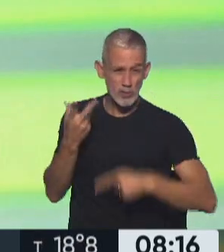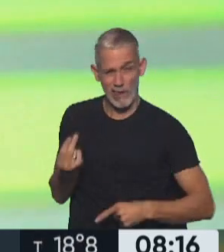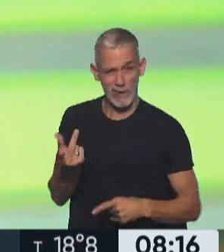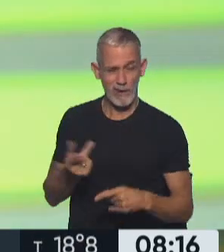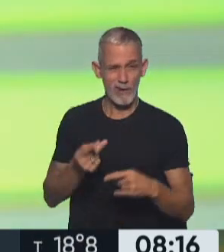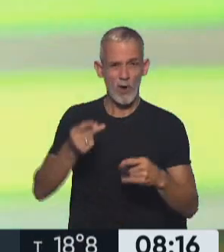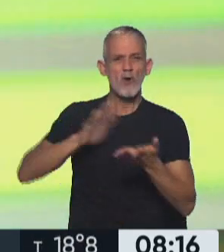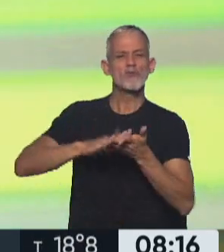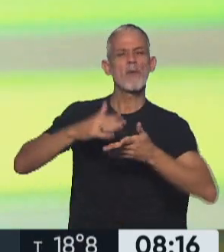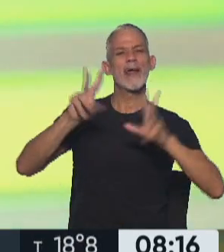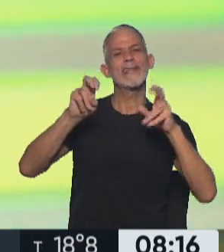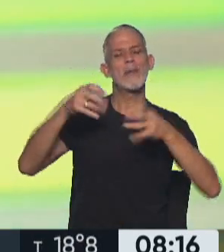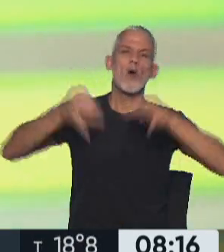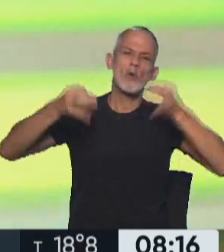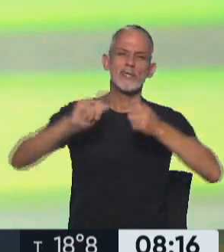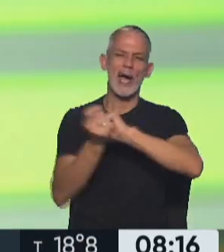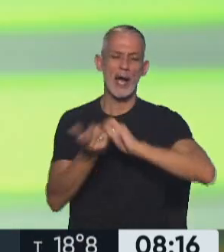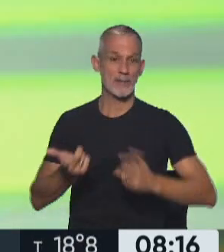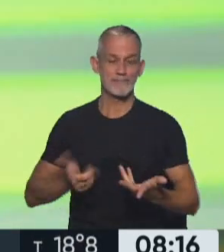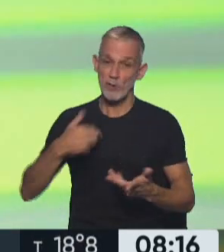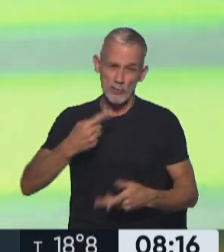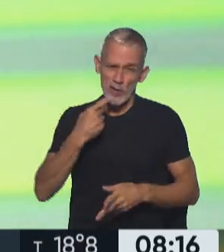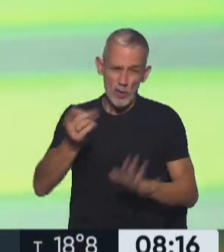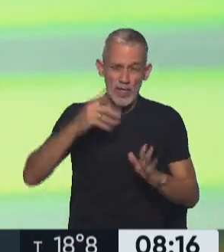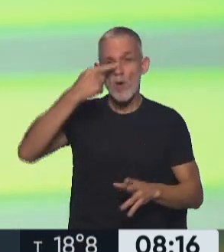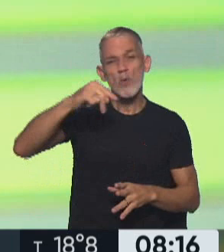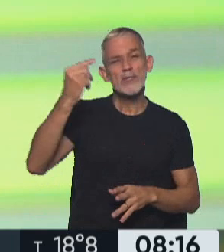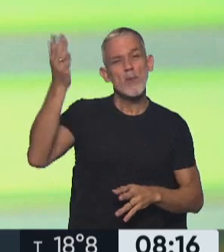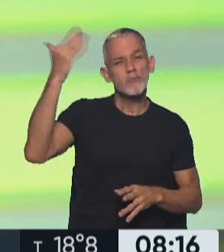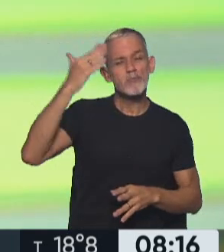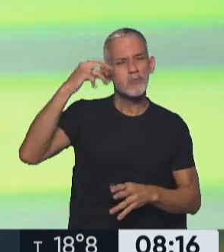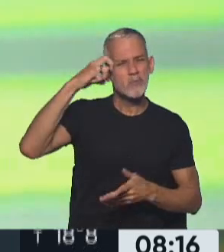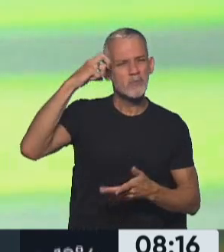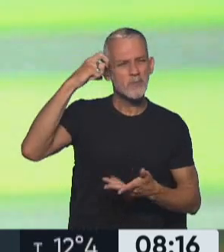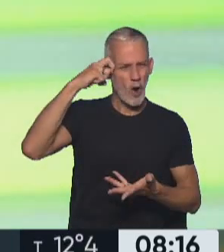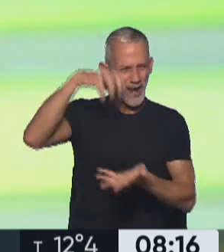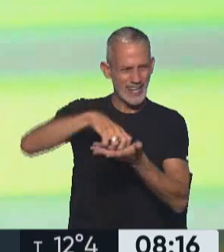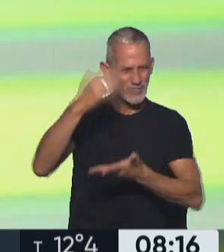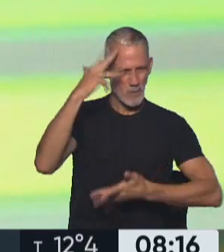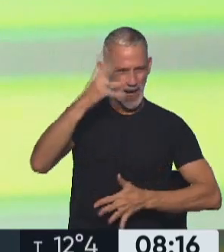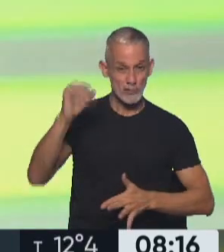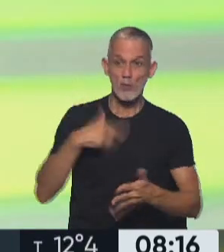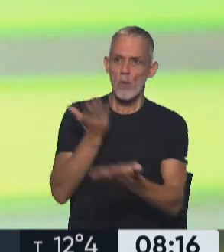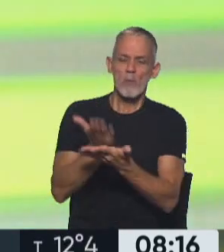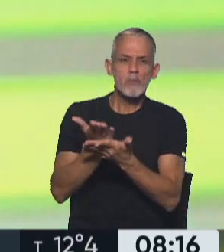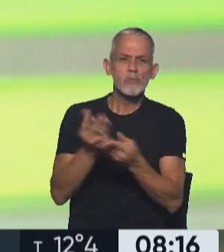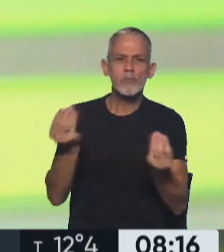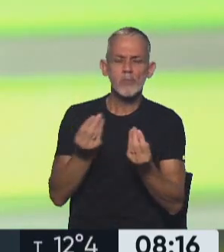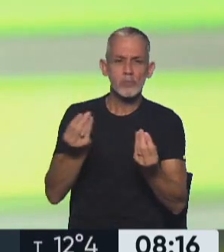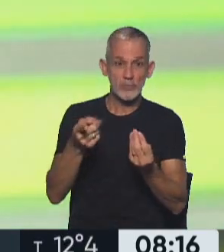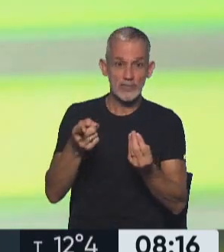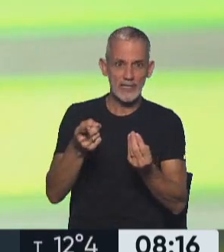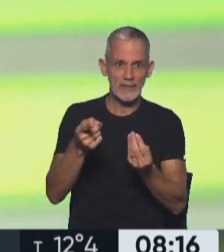tocar el tema judicial. Y yo ya lo he dicho en el último discurso en marzo. En verdad, cuando yo propuse el